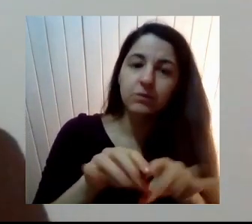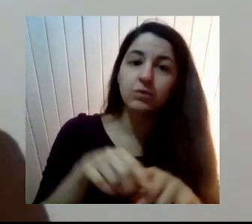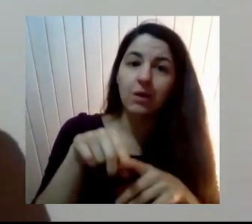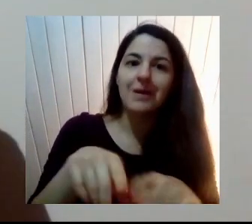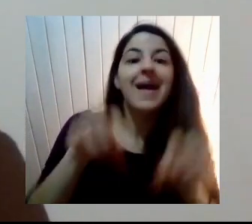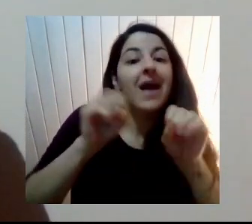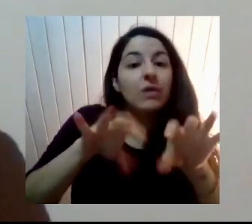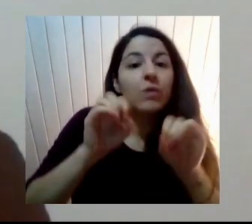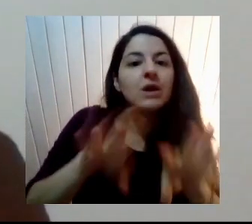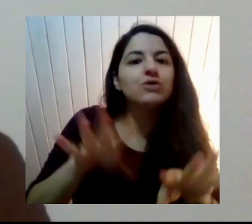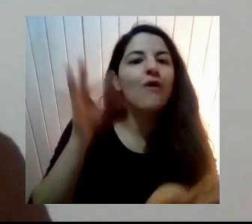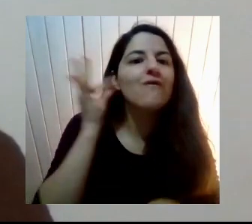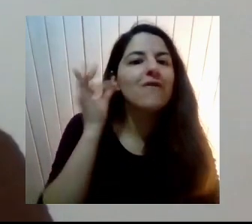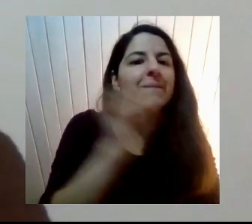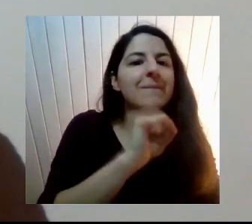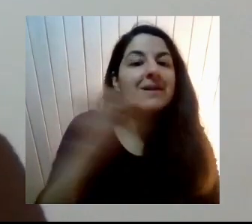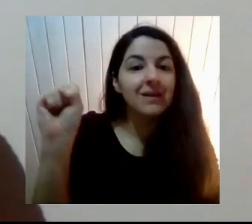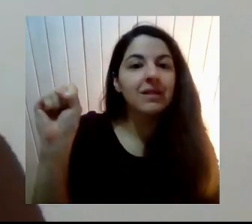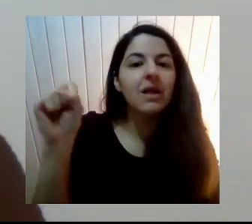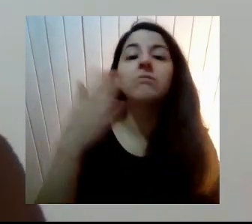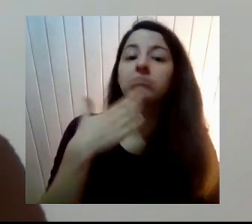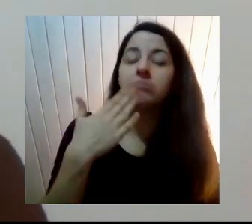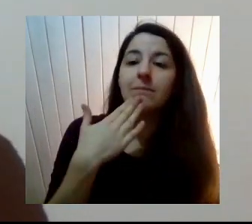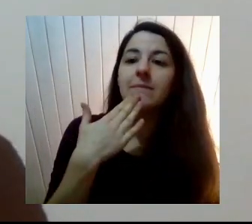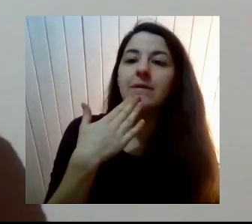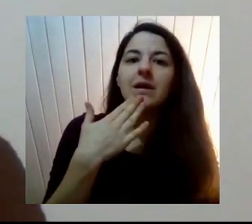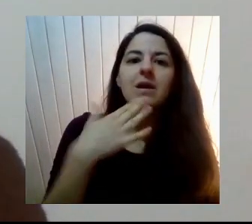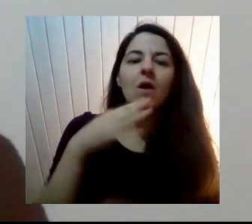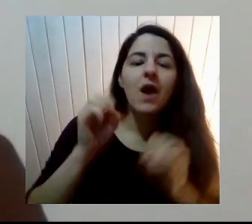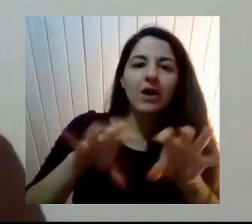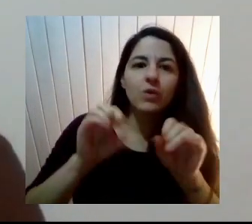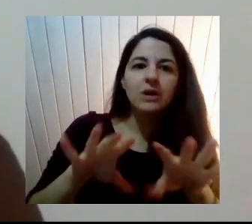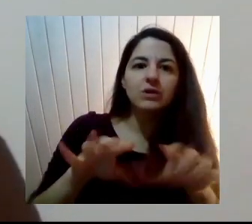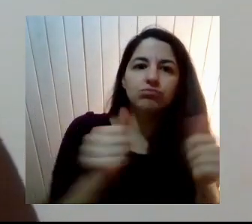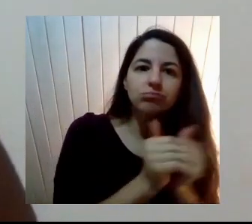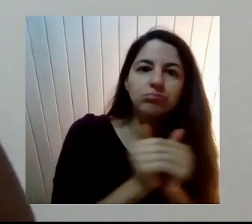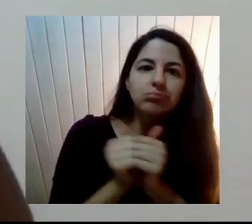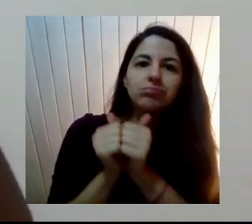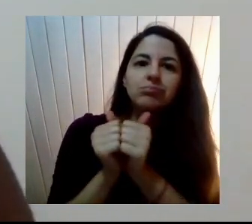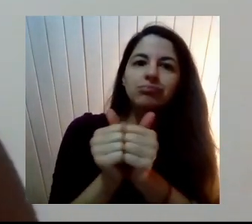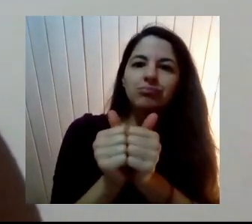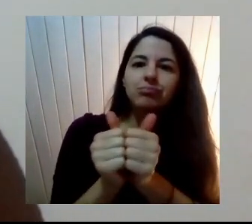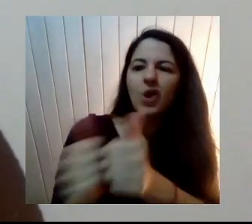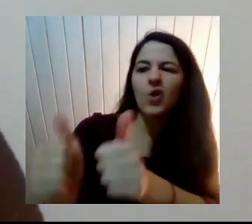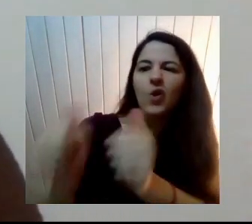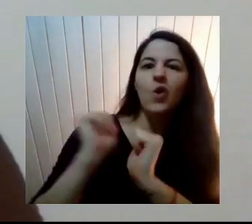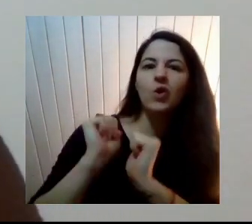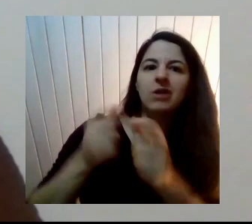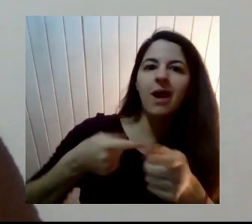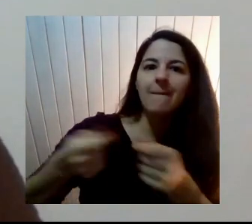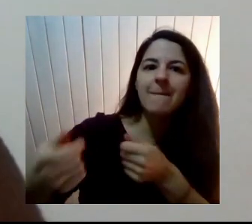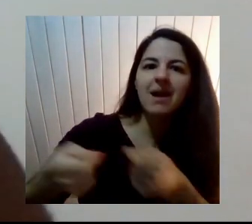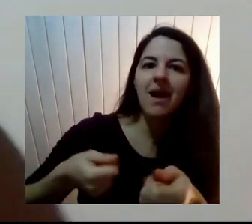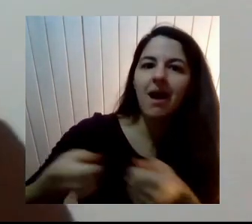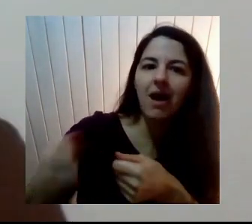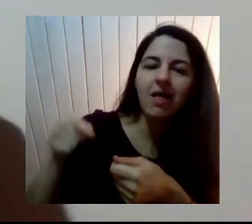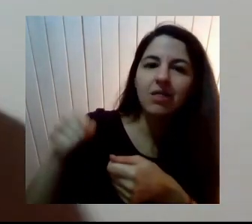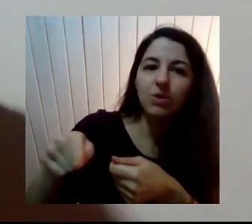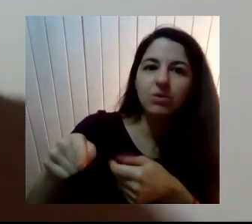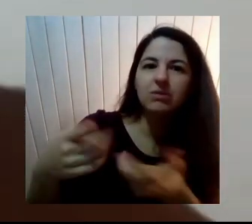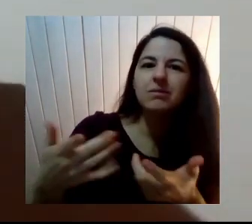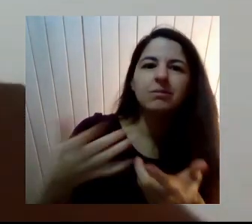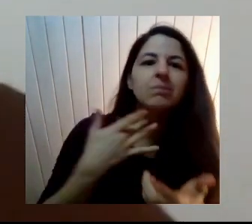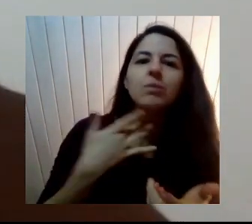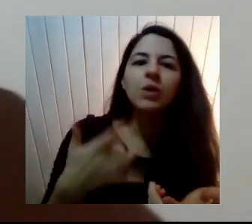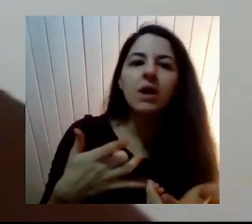Y también una educación Que pueda Ir a contrapelo De lo que hoy día El mercado entendido Por educación Ya sea un feminismo Que es a su